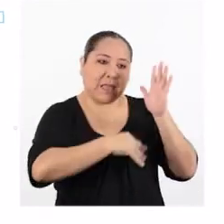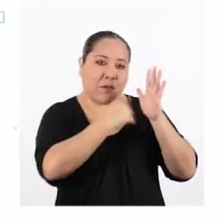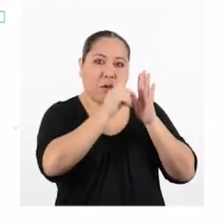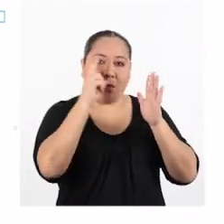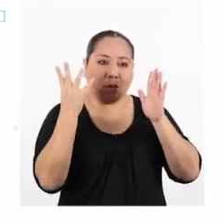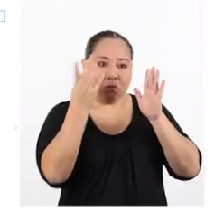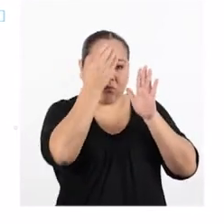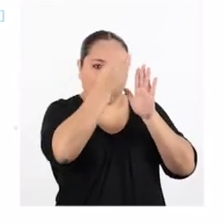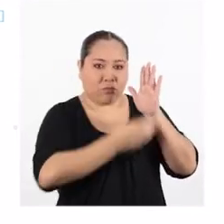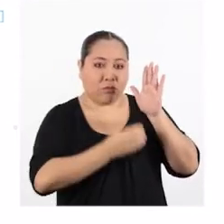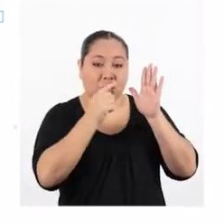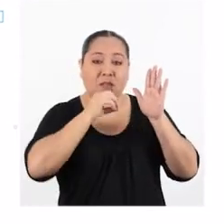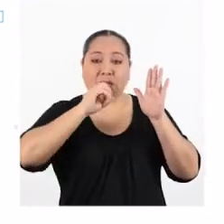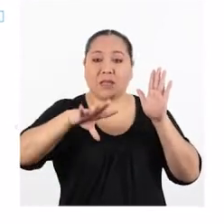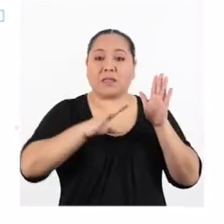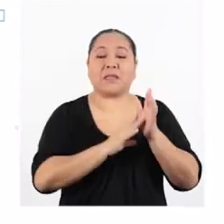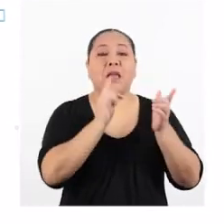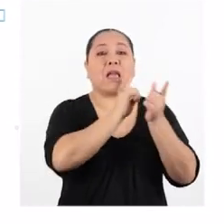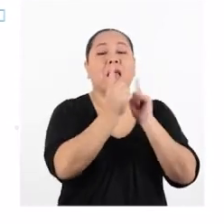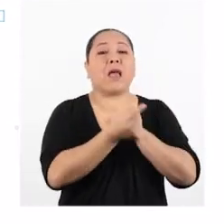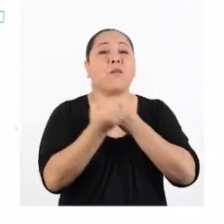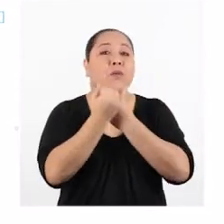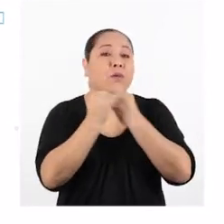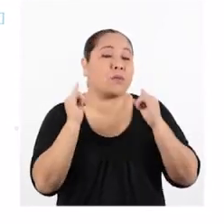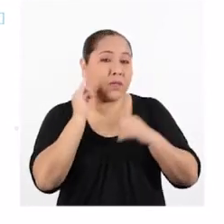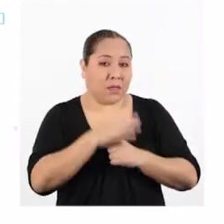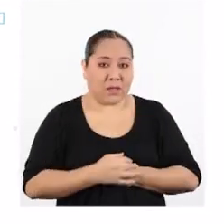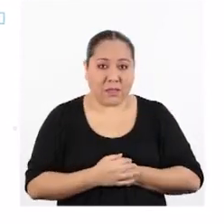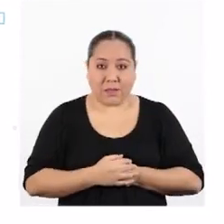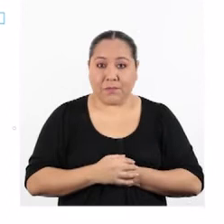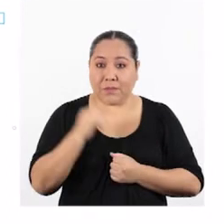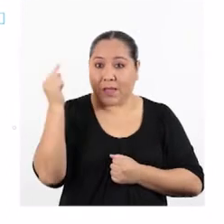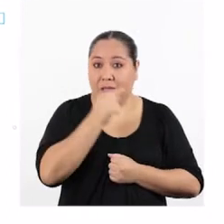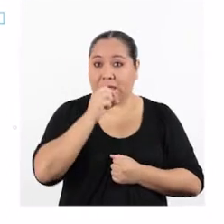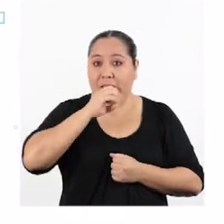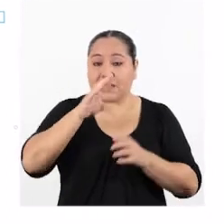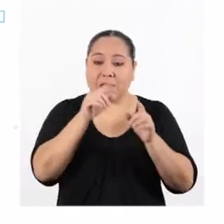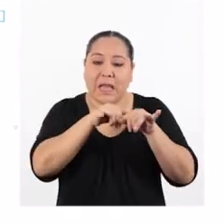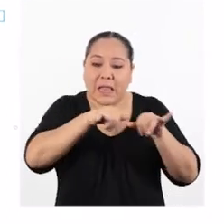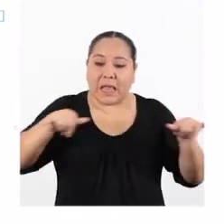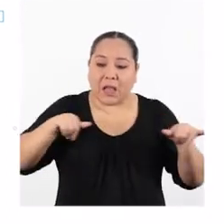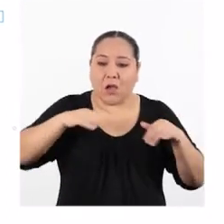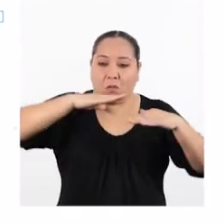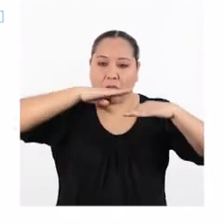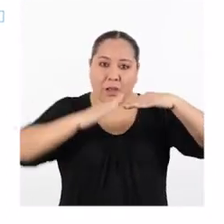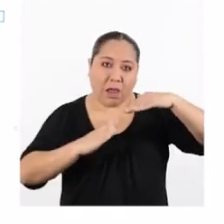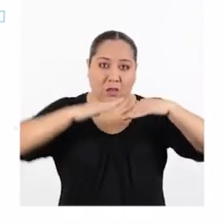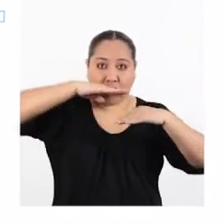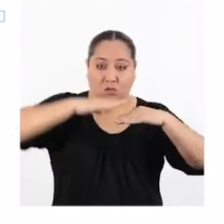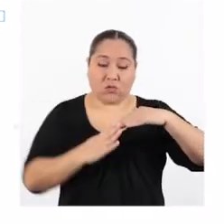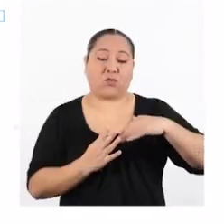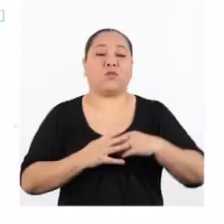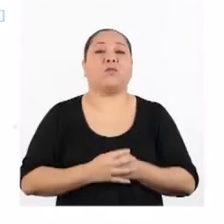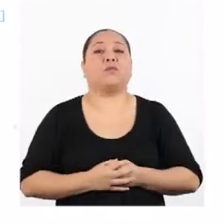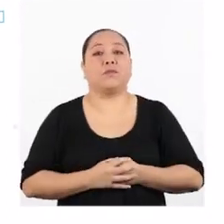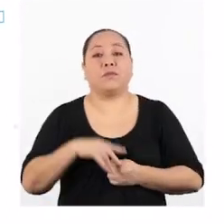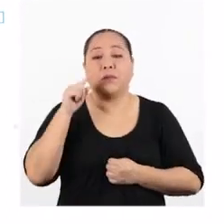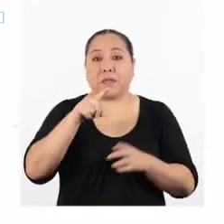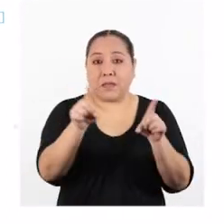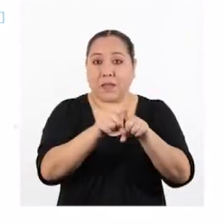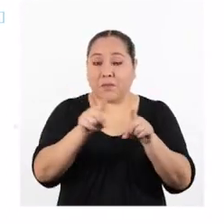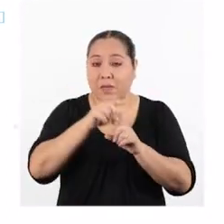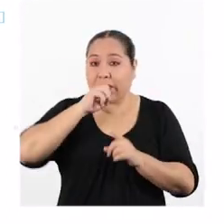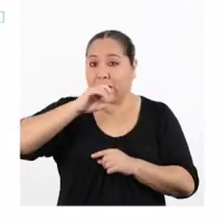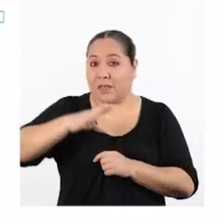columna indica la variable independiente, en este caso la longitud del brazo de resistencia, y también